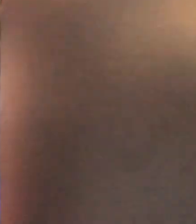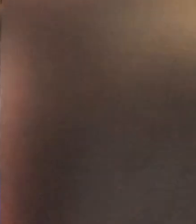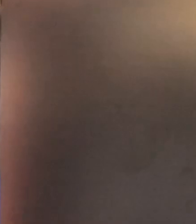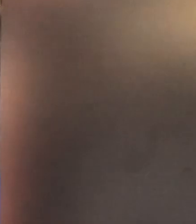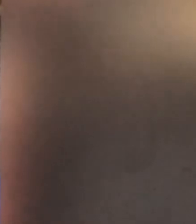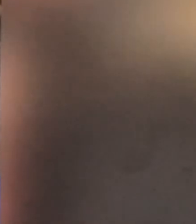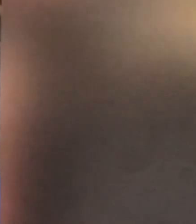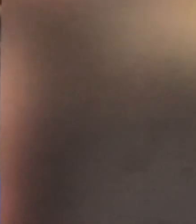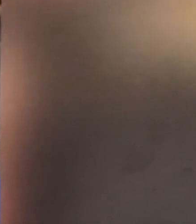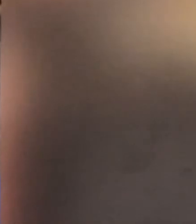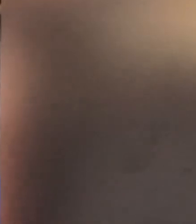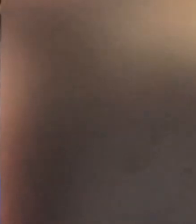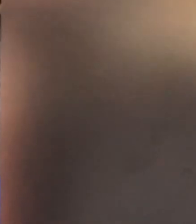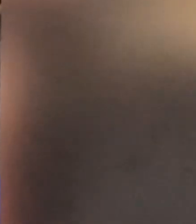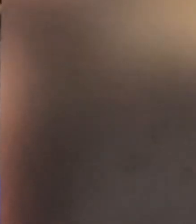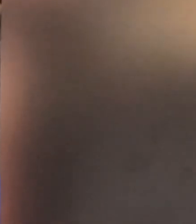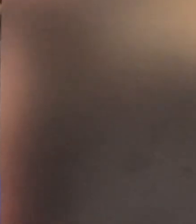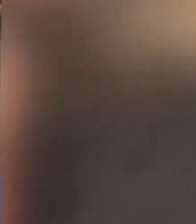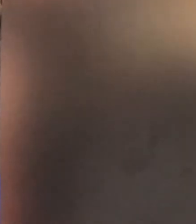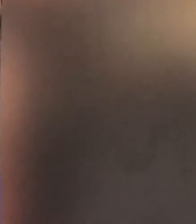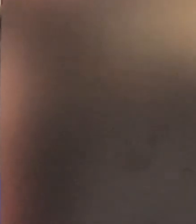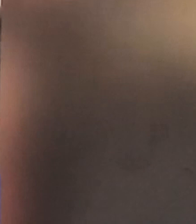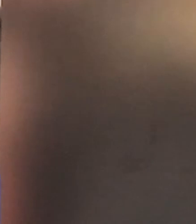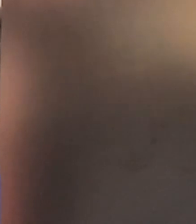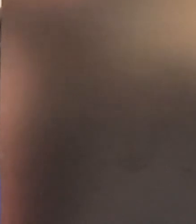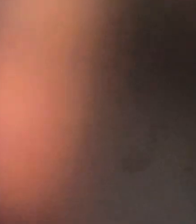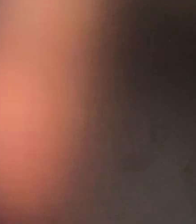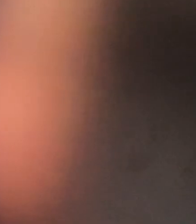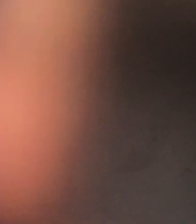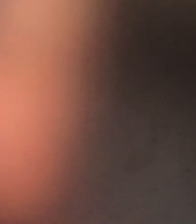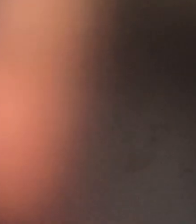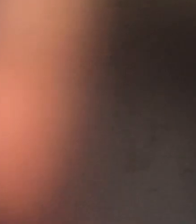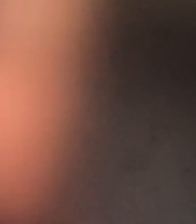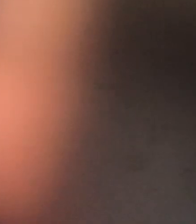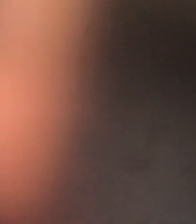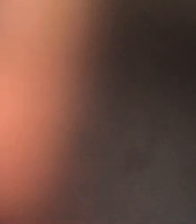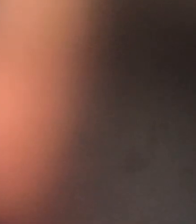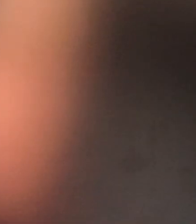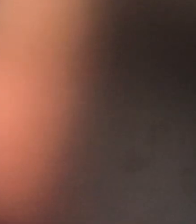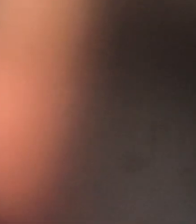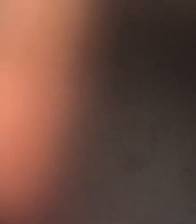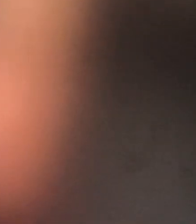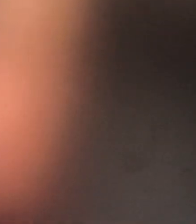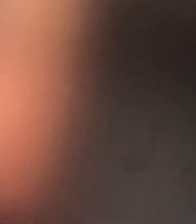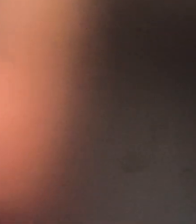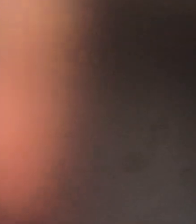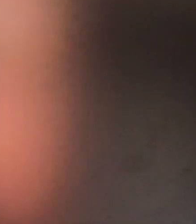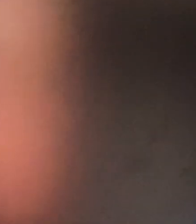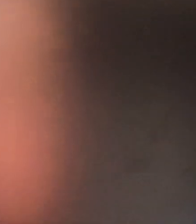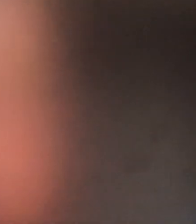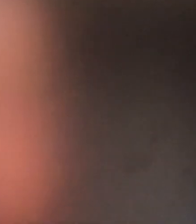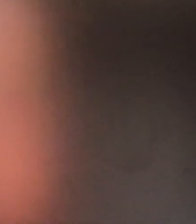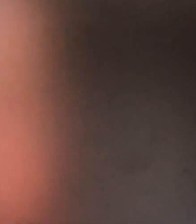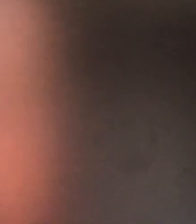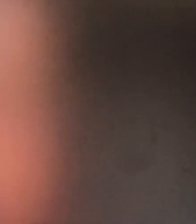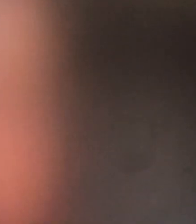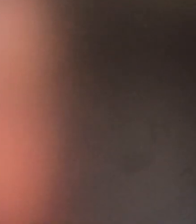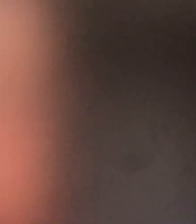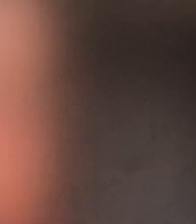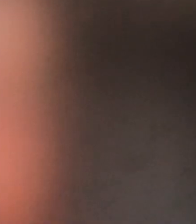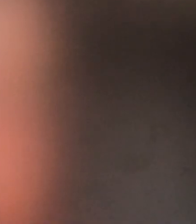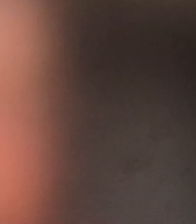Que le diga al presidente que estamos juntos y que es bueno que nos está detenido como un hombre.